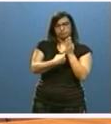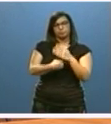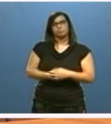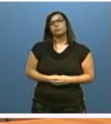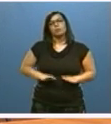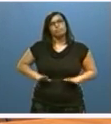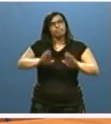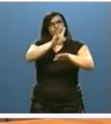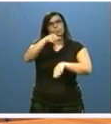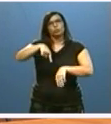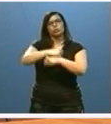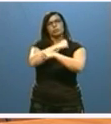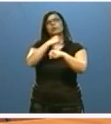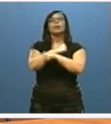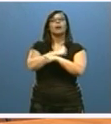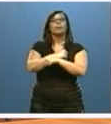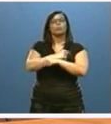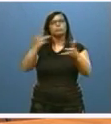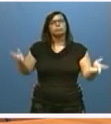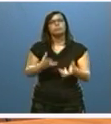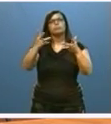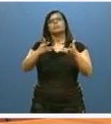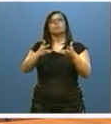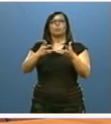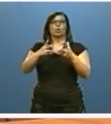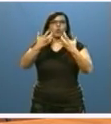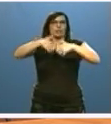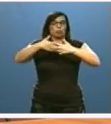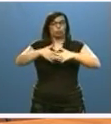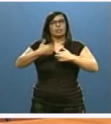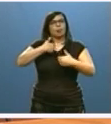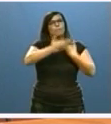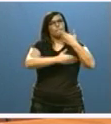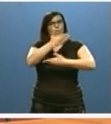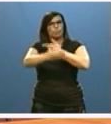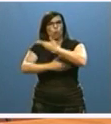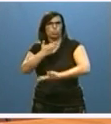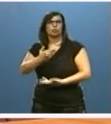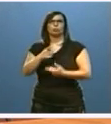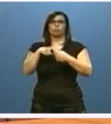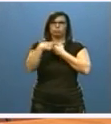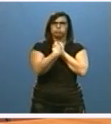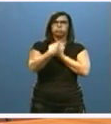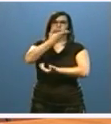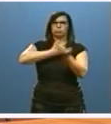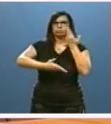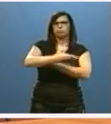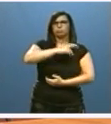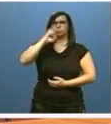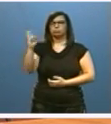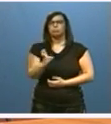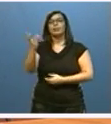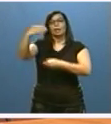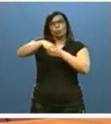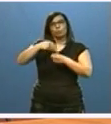Paralelamente, seguimos trabajando en el Plan Director de Promoción Industrial, tras un proceso de elaboración ampliamente participativo que ha incluido a los propios